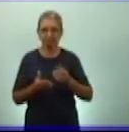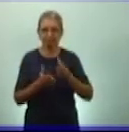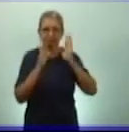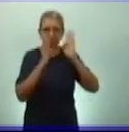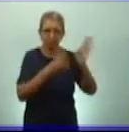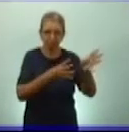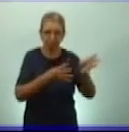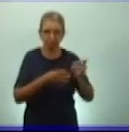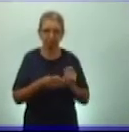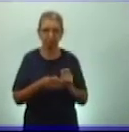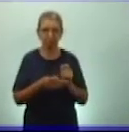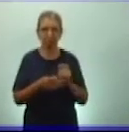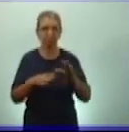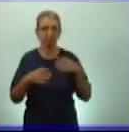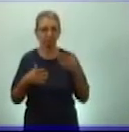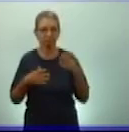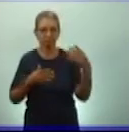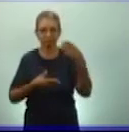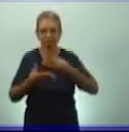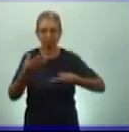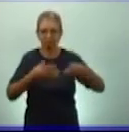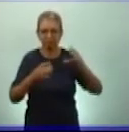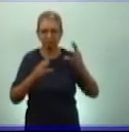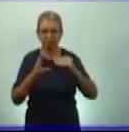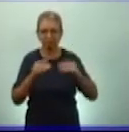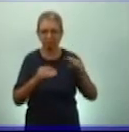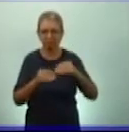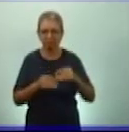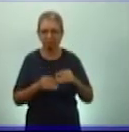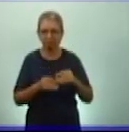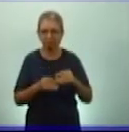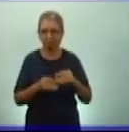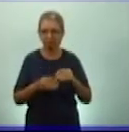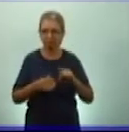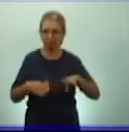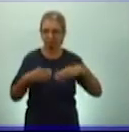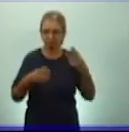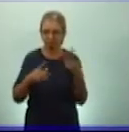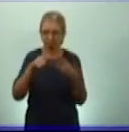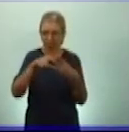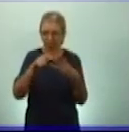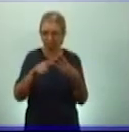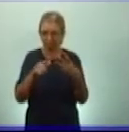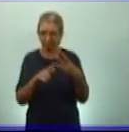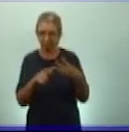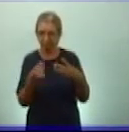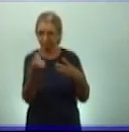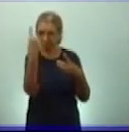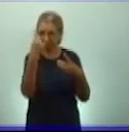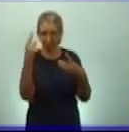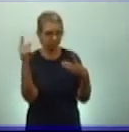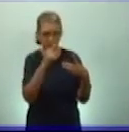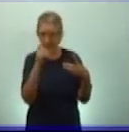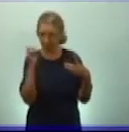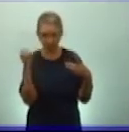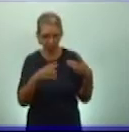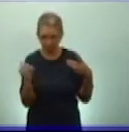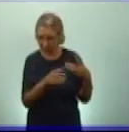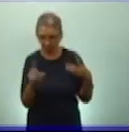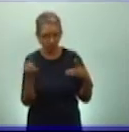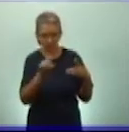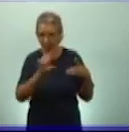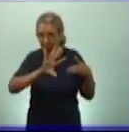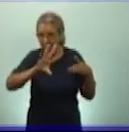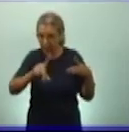sociedad basada en normas morales de convivencia, que se planteaban tres máximos. Primero, no mentir, no robar y no ser